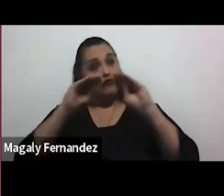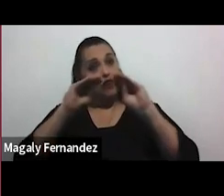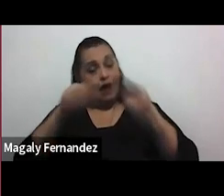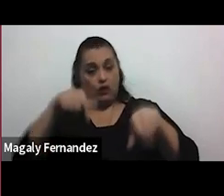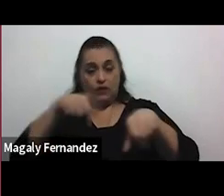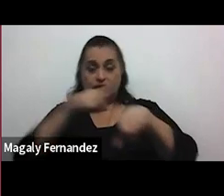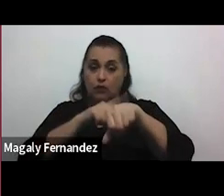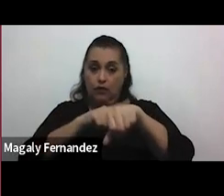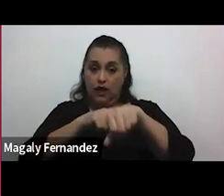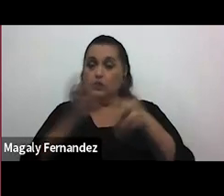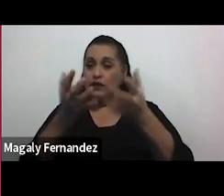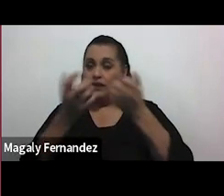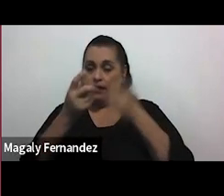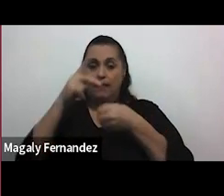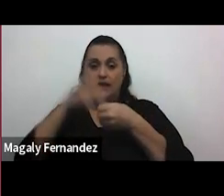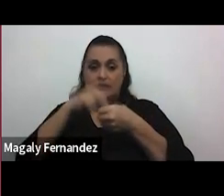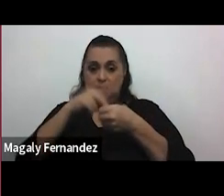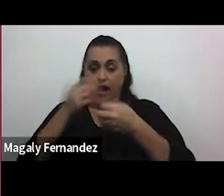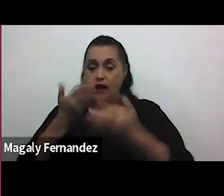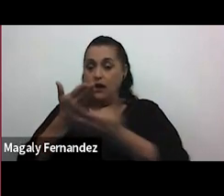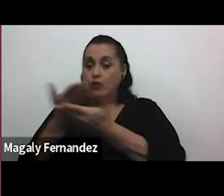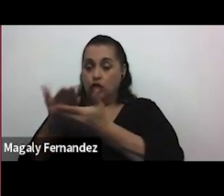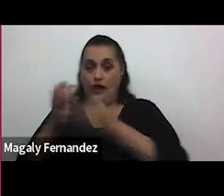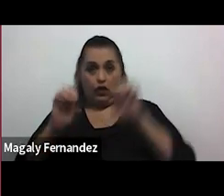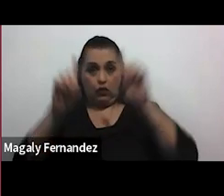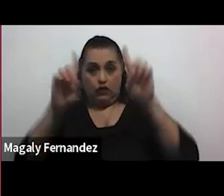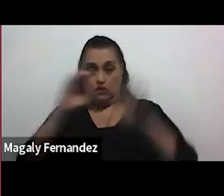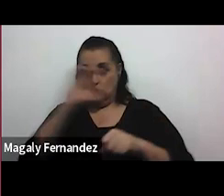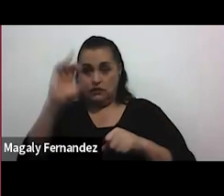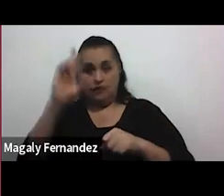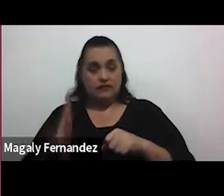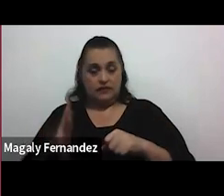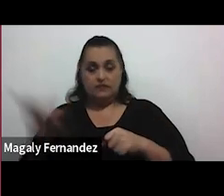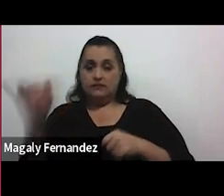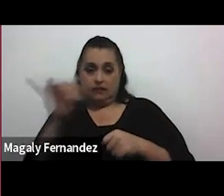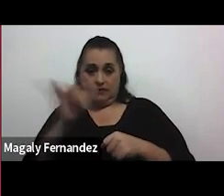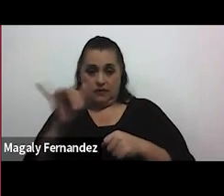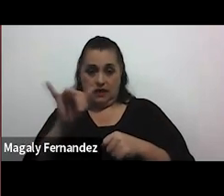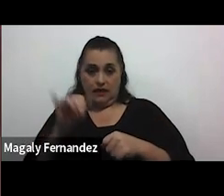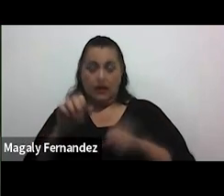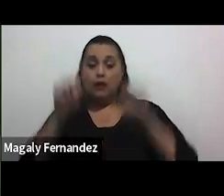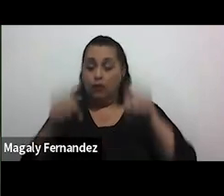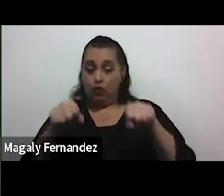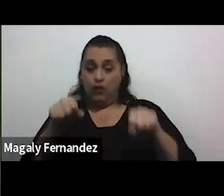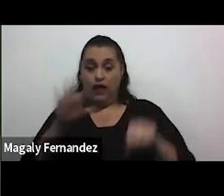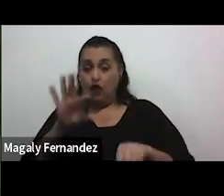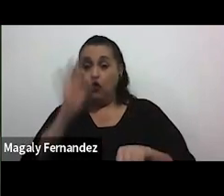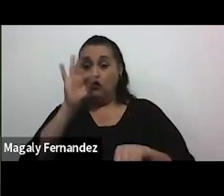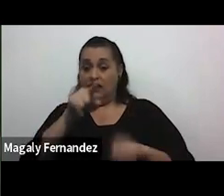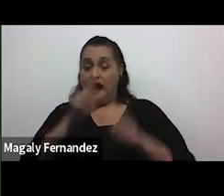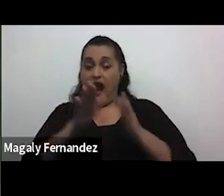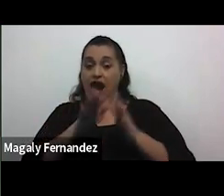quieran participar y aportar a la educación costalicense y también que puedan encontrar en un solo lugar